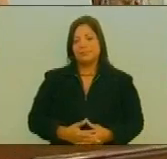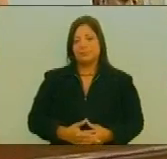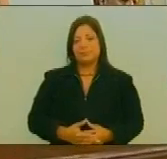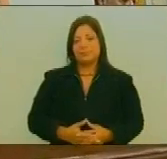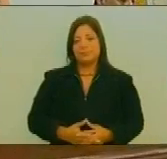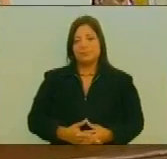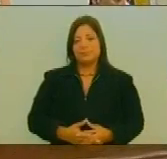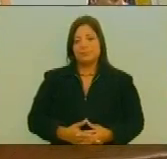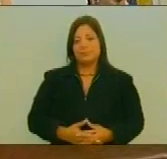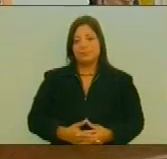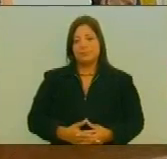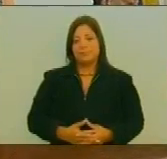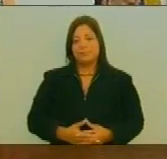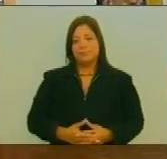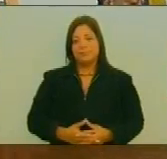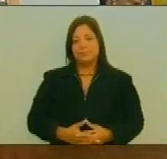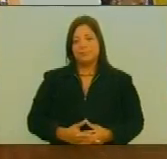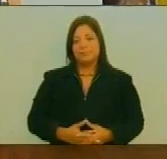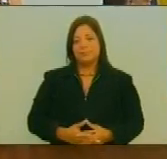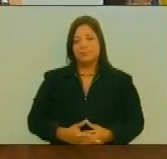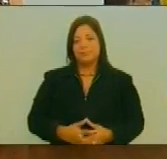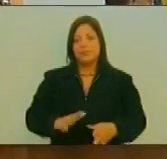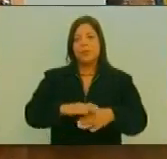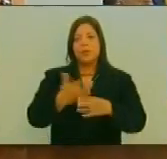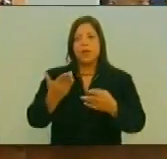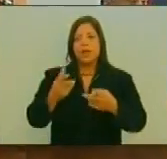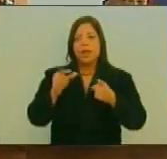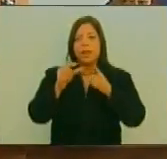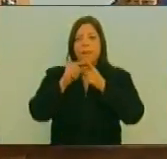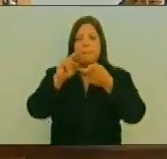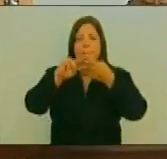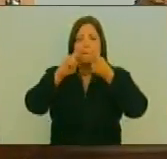Porque Es que la paz